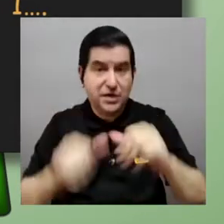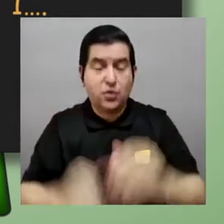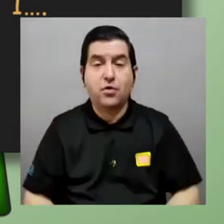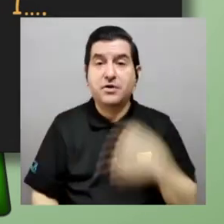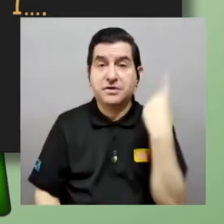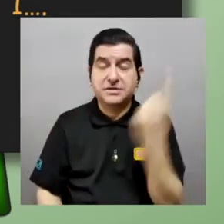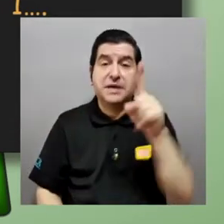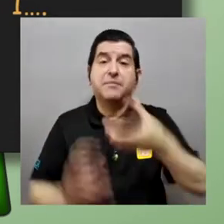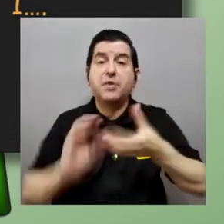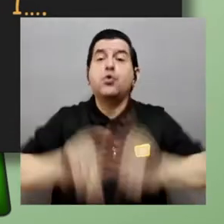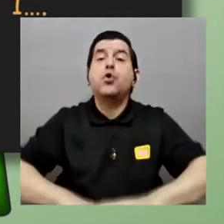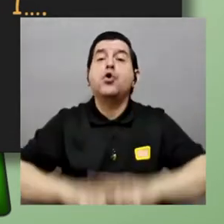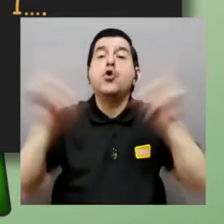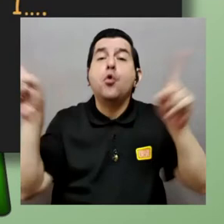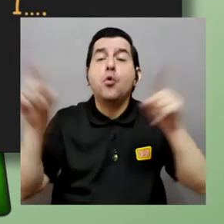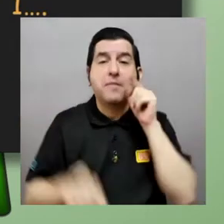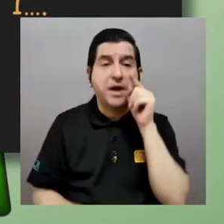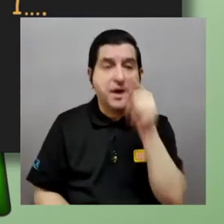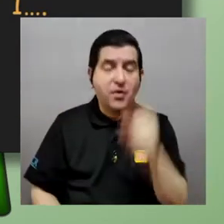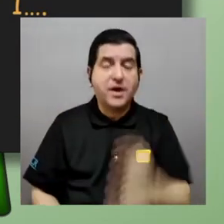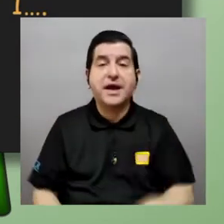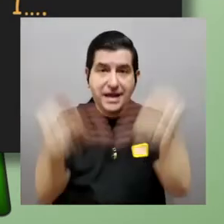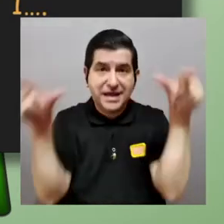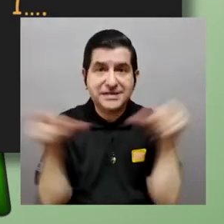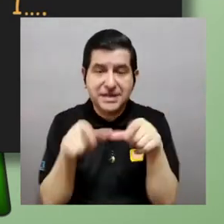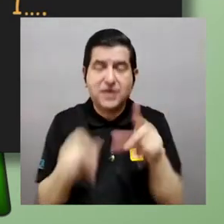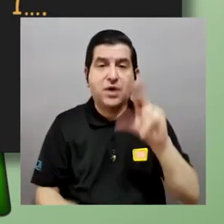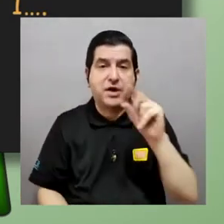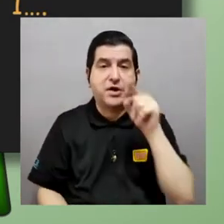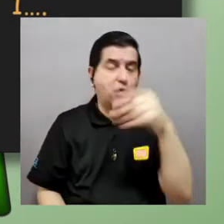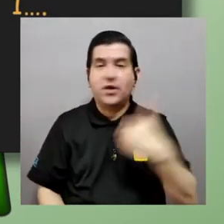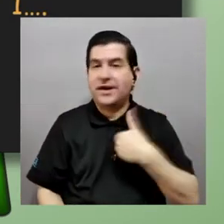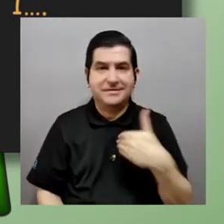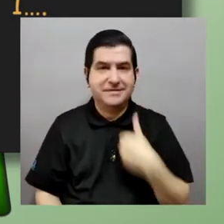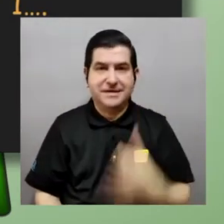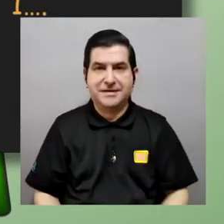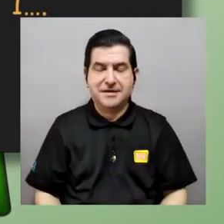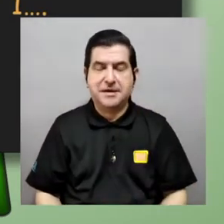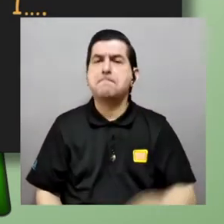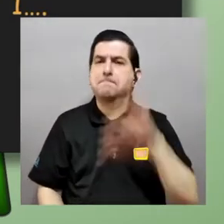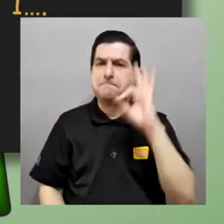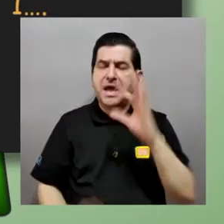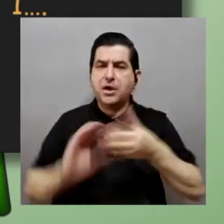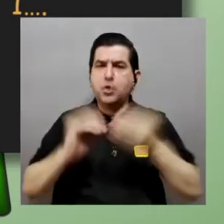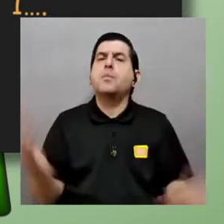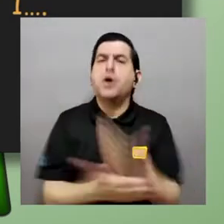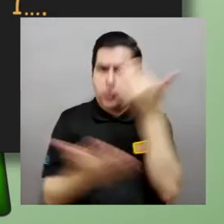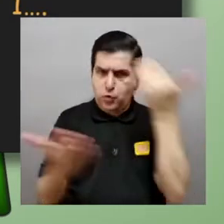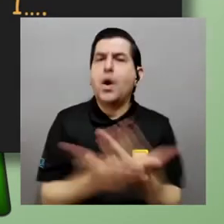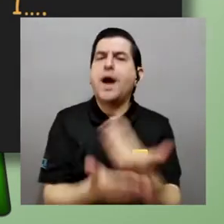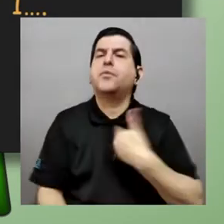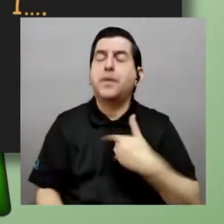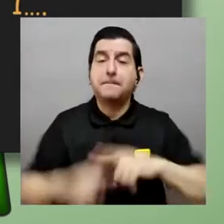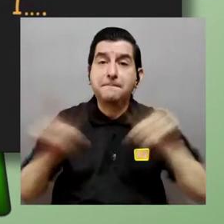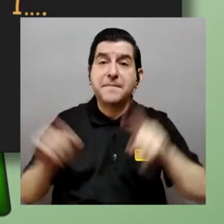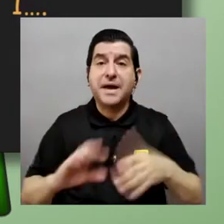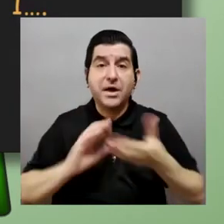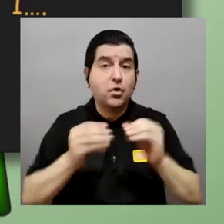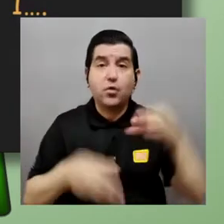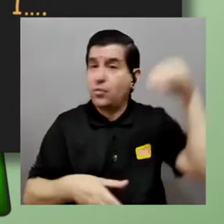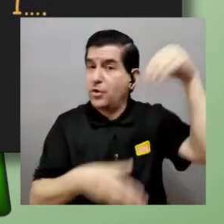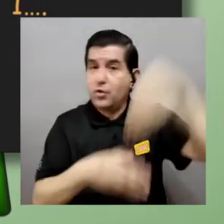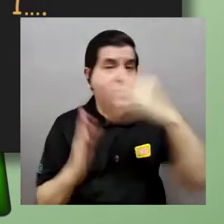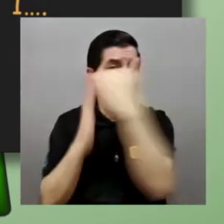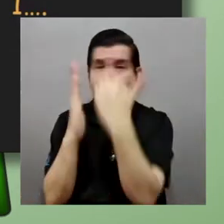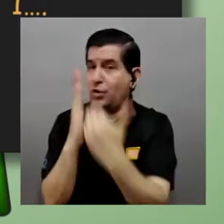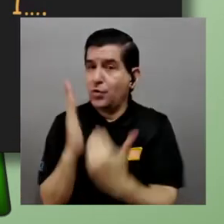diferente en esa posición que no sea la que está ahí chivísima entonces tengo un número nuevo ok pero ese número no puede estar en esa lista ¿por